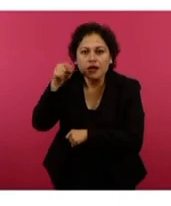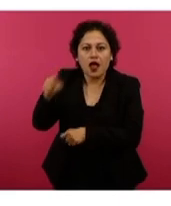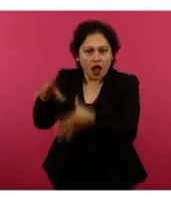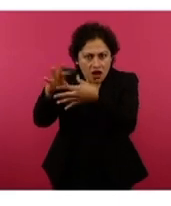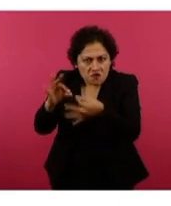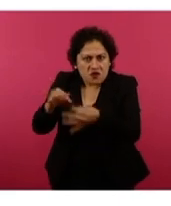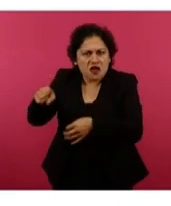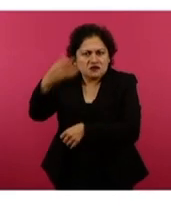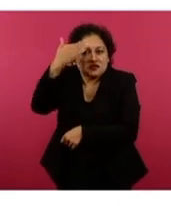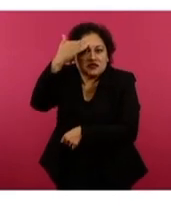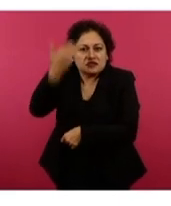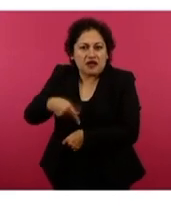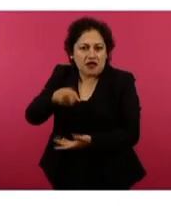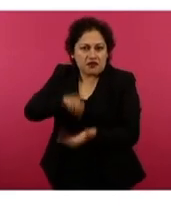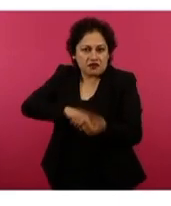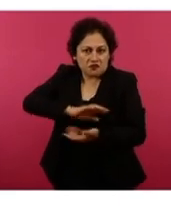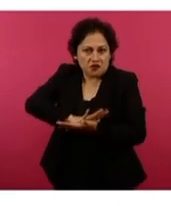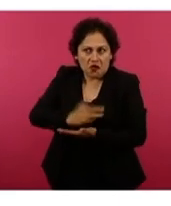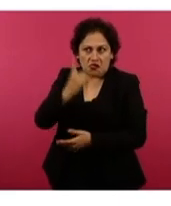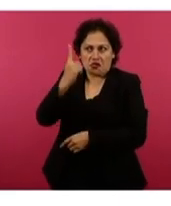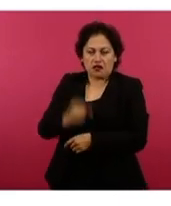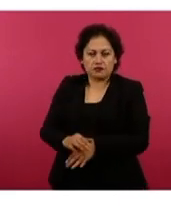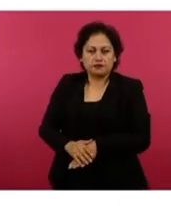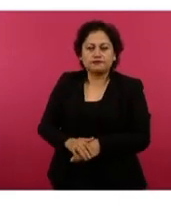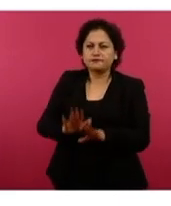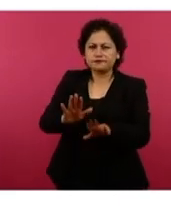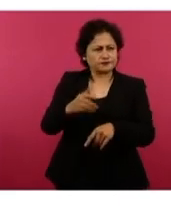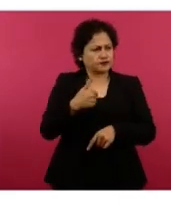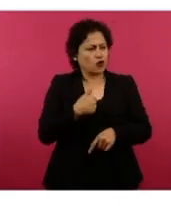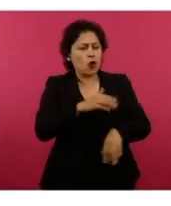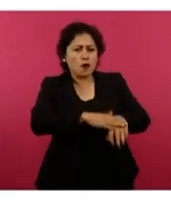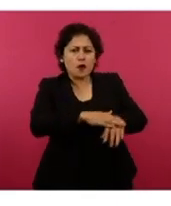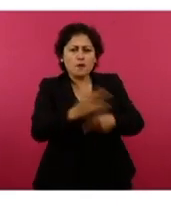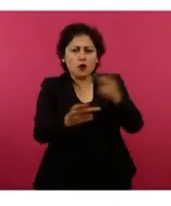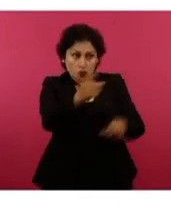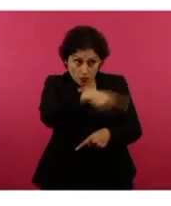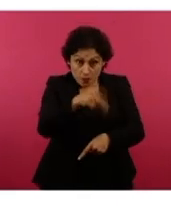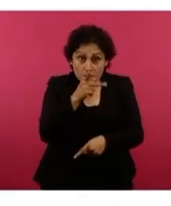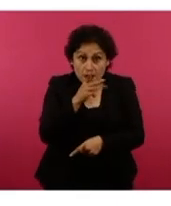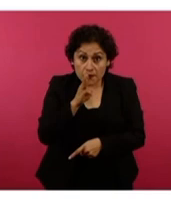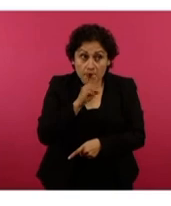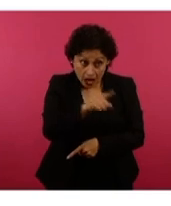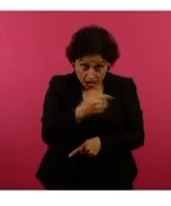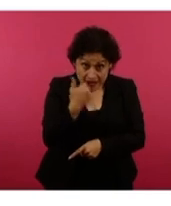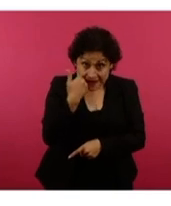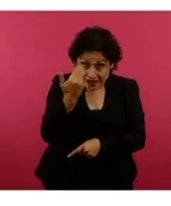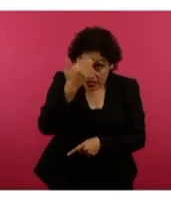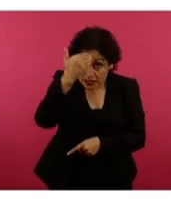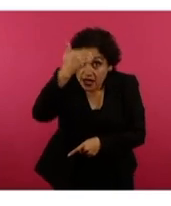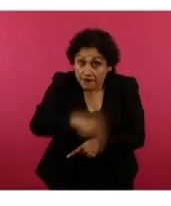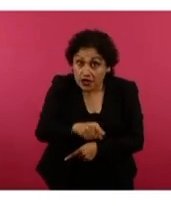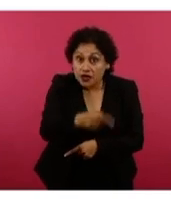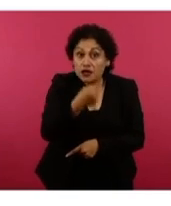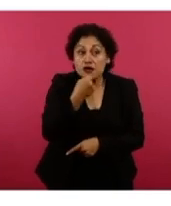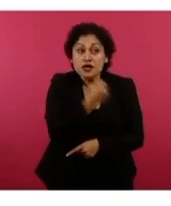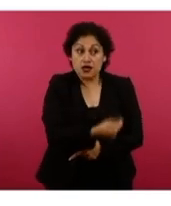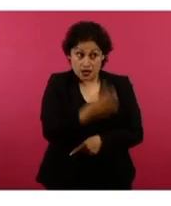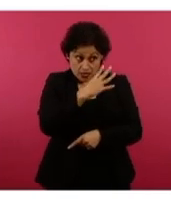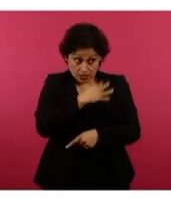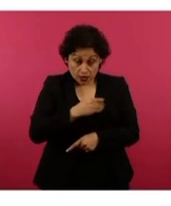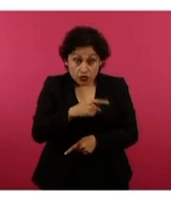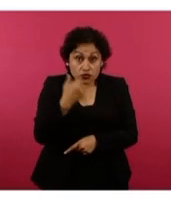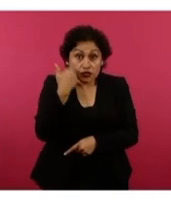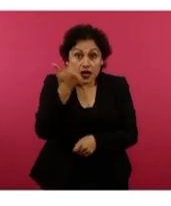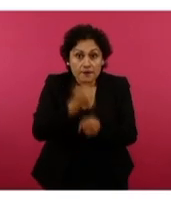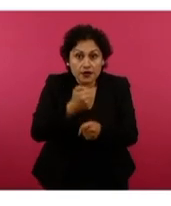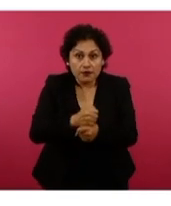separación y el desprecio. Yo me pregunto y le pregunto a todos los padres allá en casa. ¿En serio eso queremos que aprendan nuestros hijos desde primero de primaria?